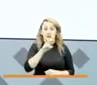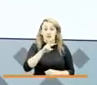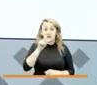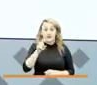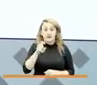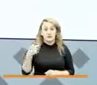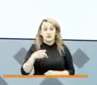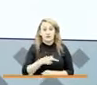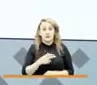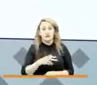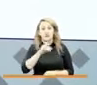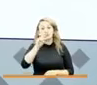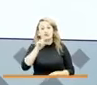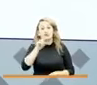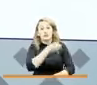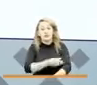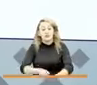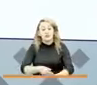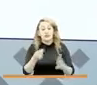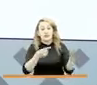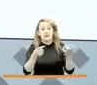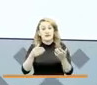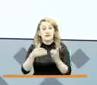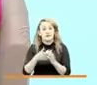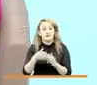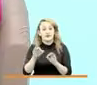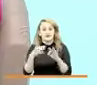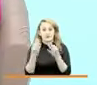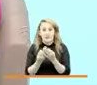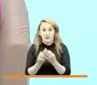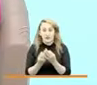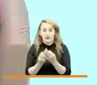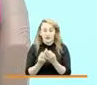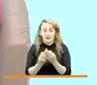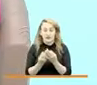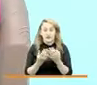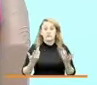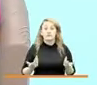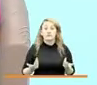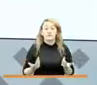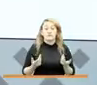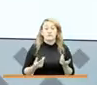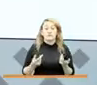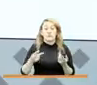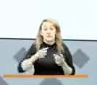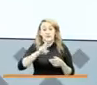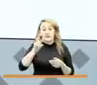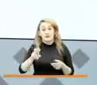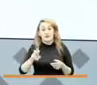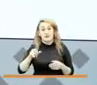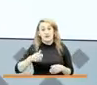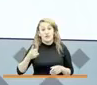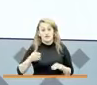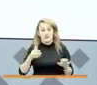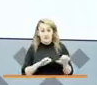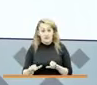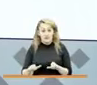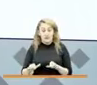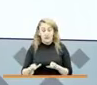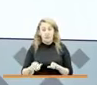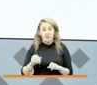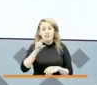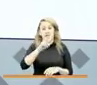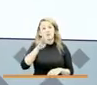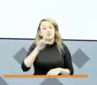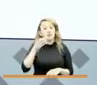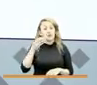familias con Familias en Acción, Ordinario y Extraordinario, el 27 a Jóvenes en Acción y el 29 a Colombia Mayor.